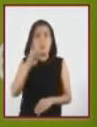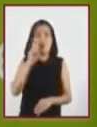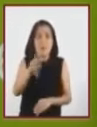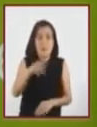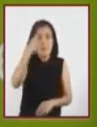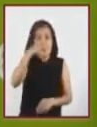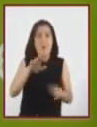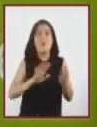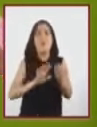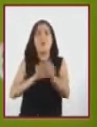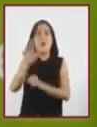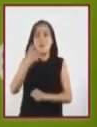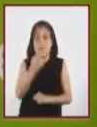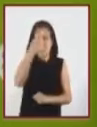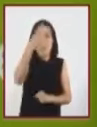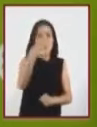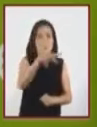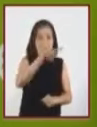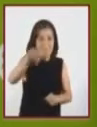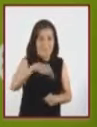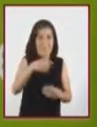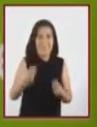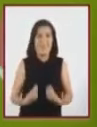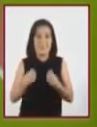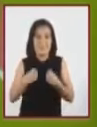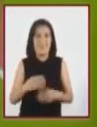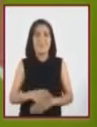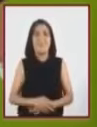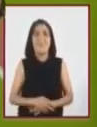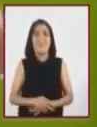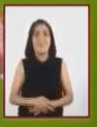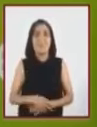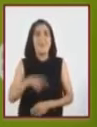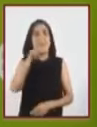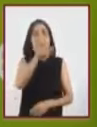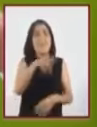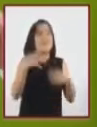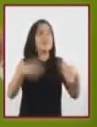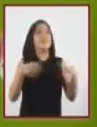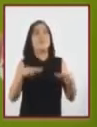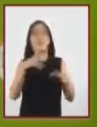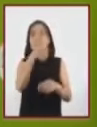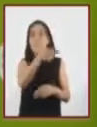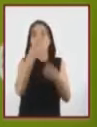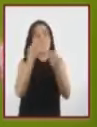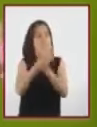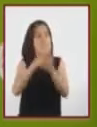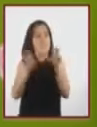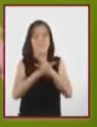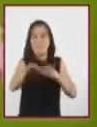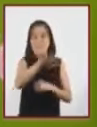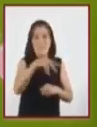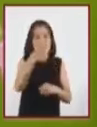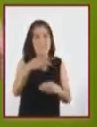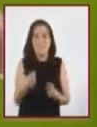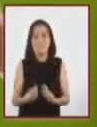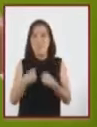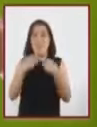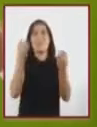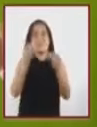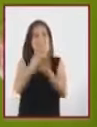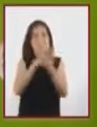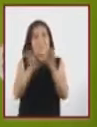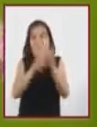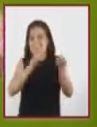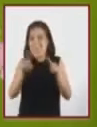técnicas que existen en su localidad. Seguramente podrán escribir varias. Regístrenlo en su cuaderno